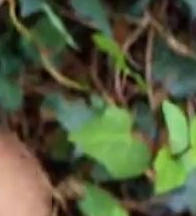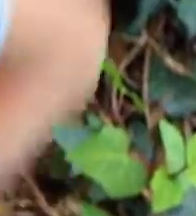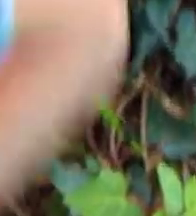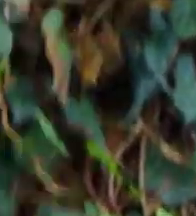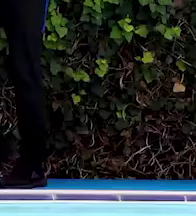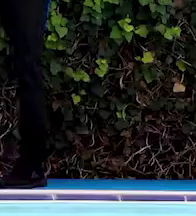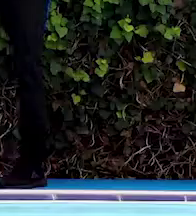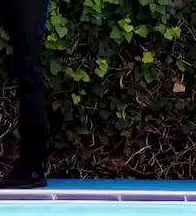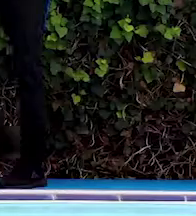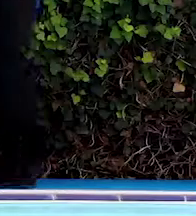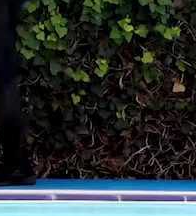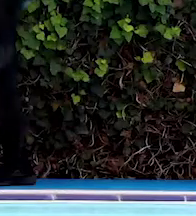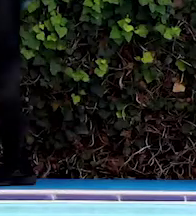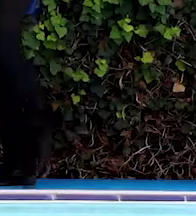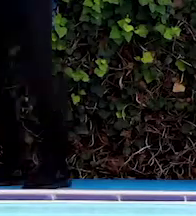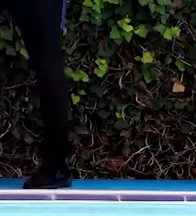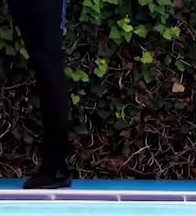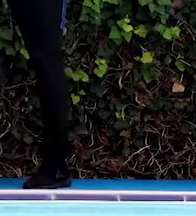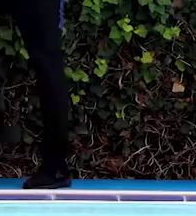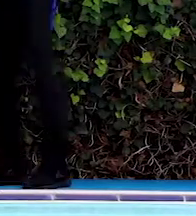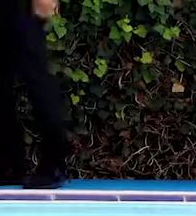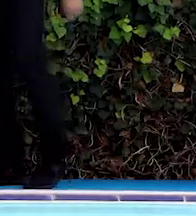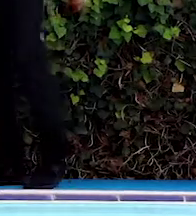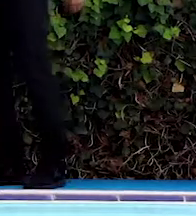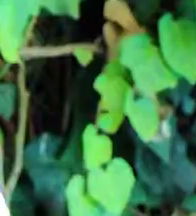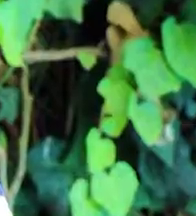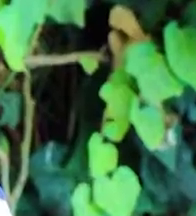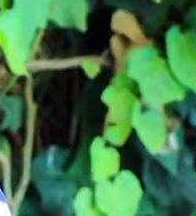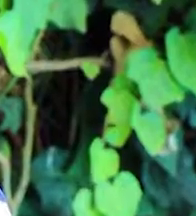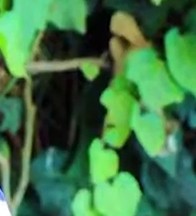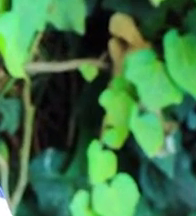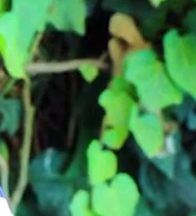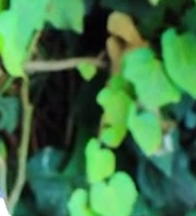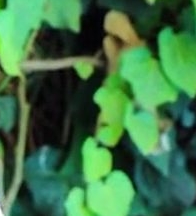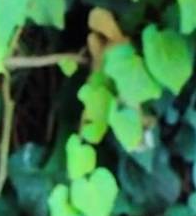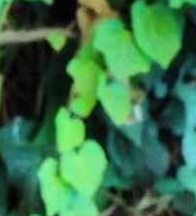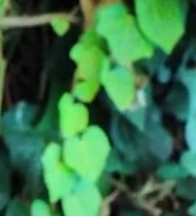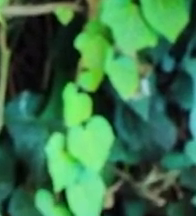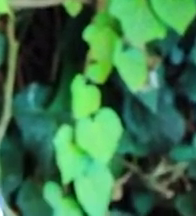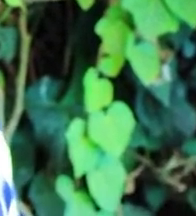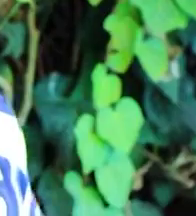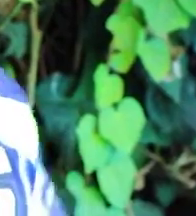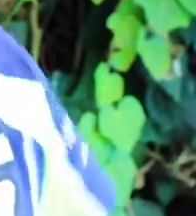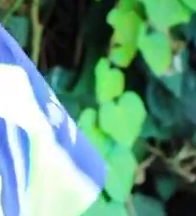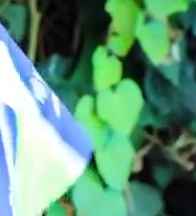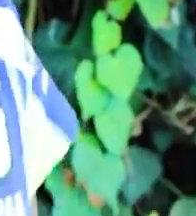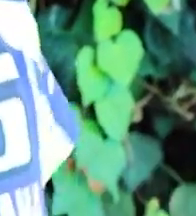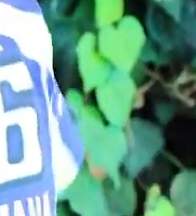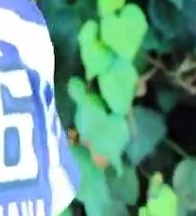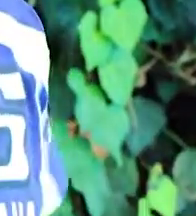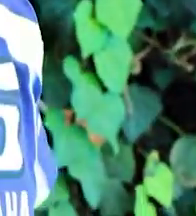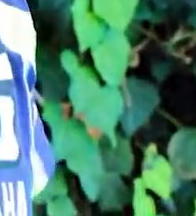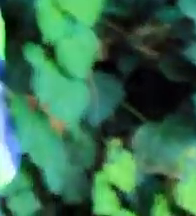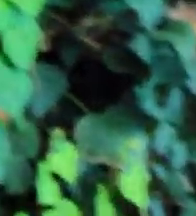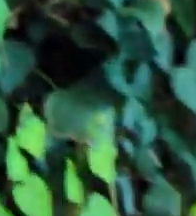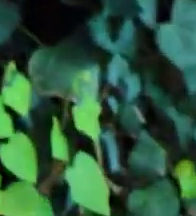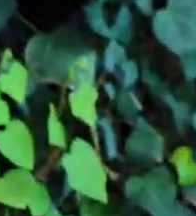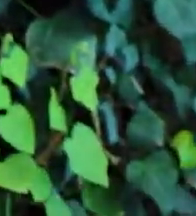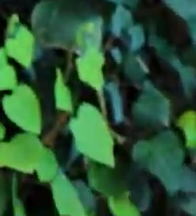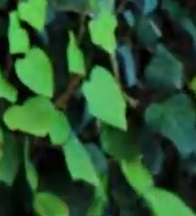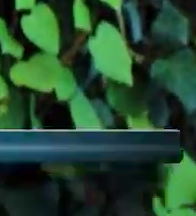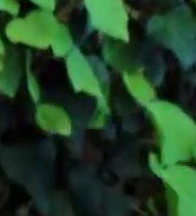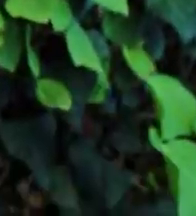Levamos más las rodillas. Perfecto. Ok. Vamos a hacer la marcha. La ponemos en posición. De forma